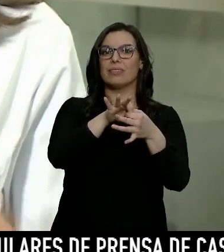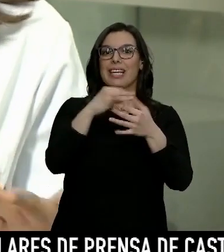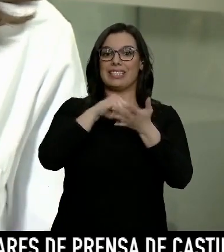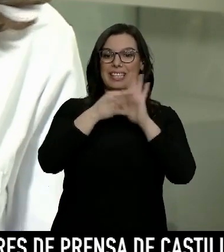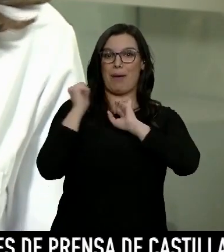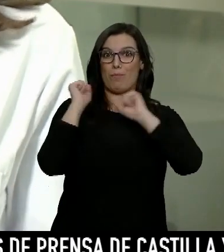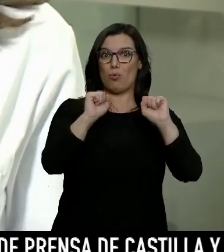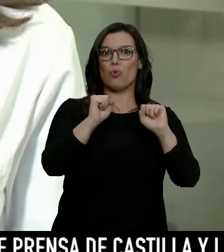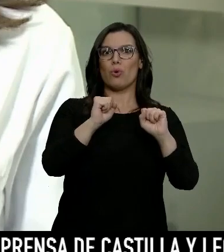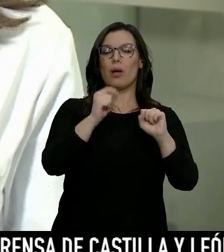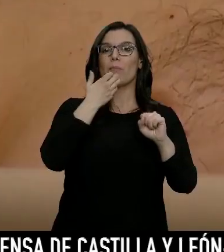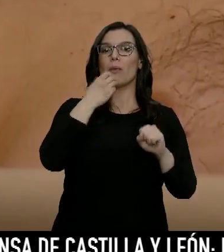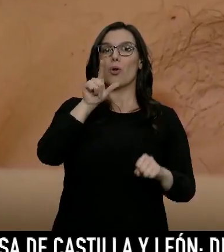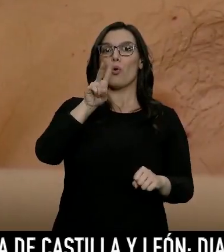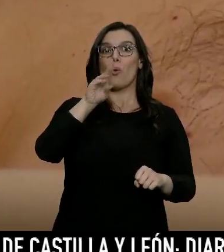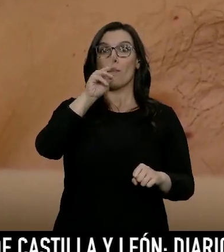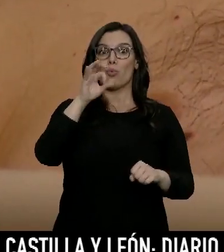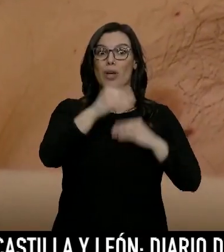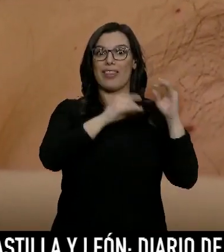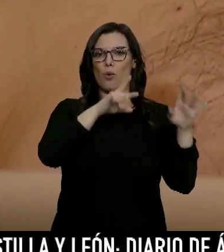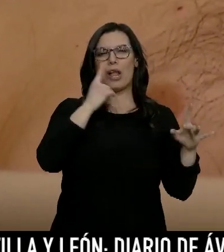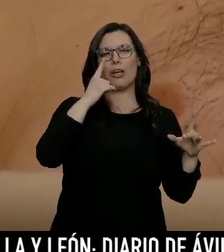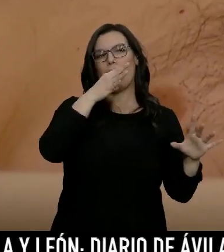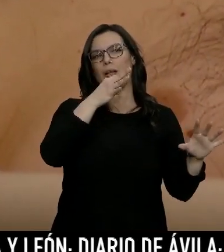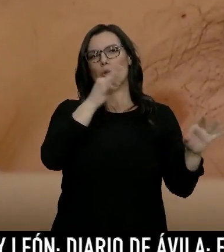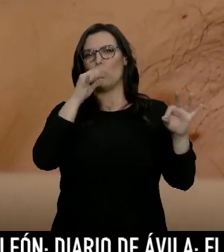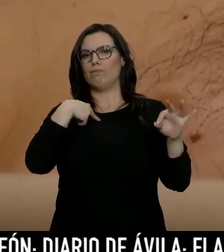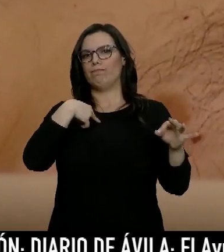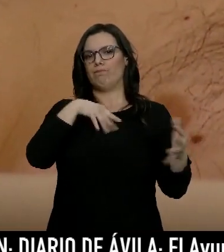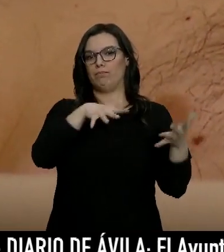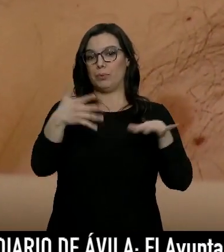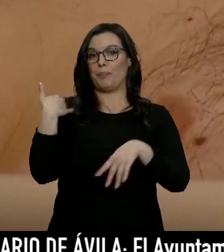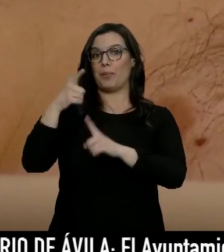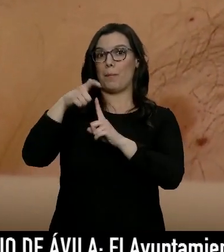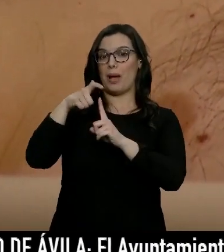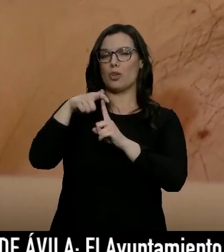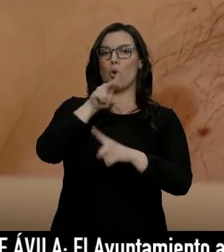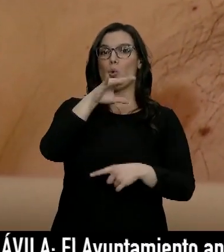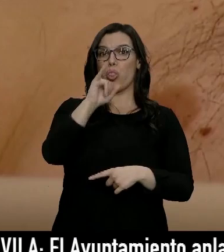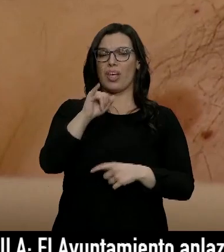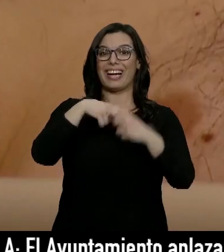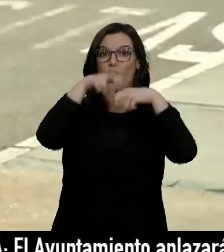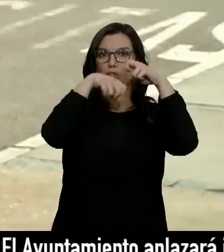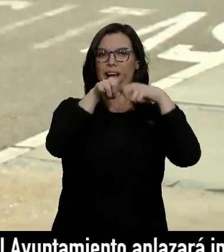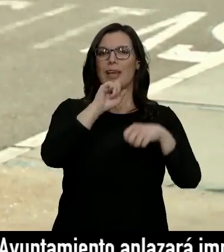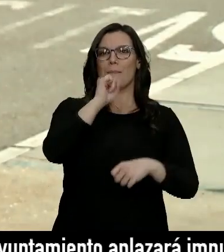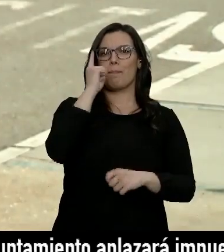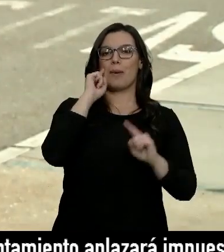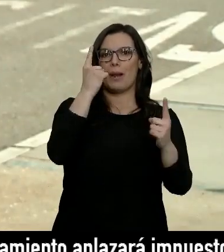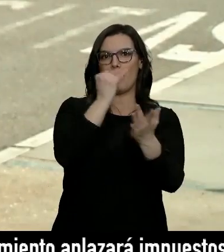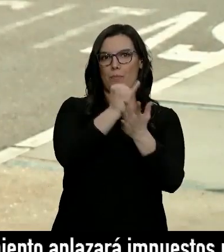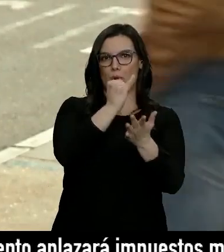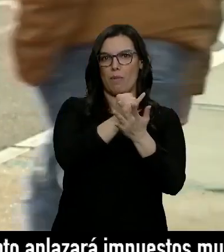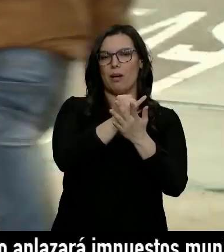inmune, como el lupus, por ejemplo. En mayo comenzaron a tratar al primer paciente en la UCI del Hospital Río Ortega. Que